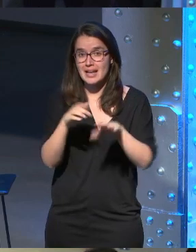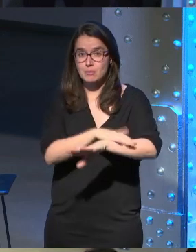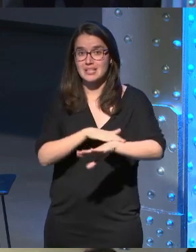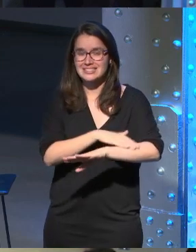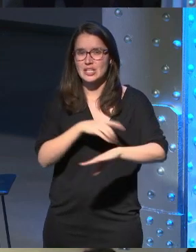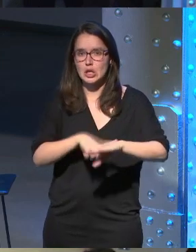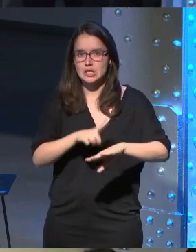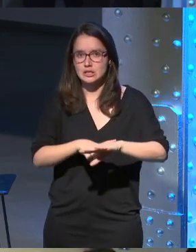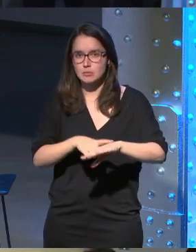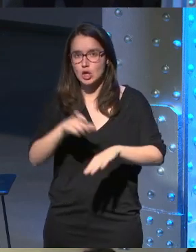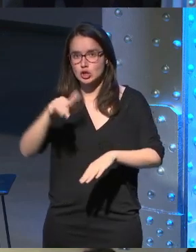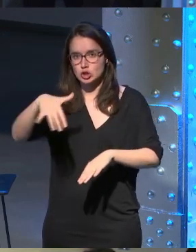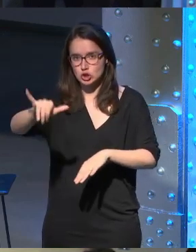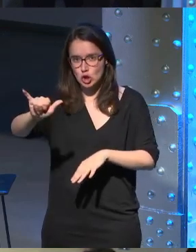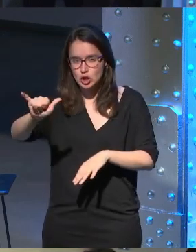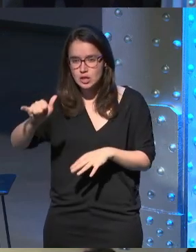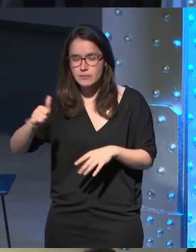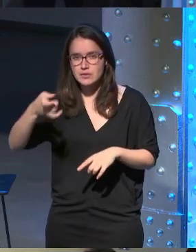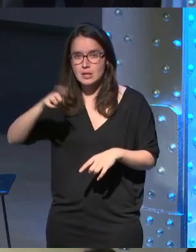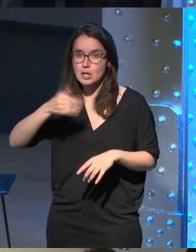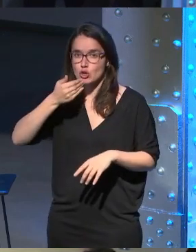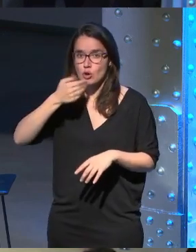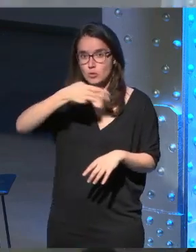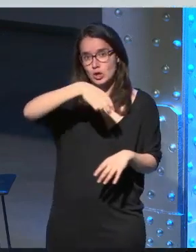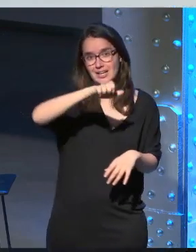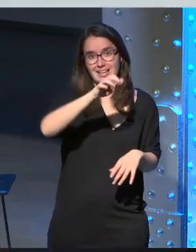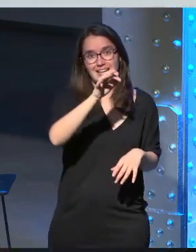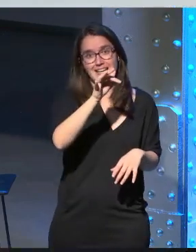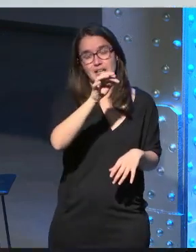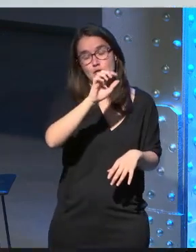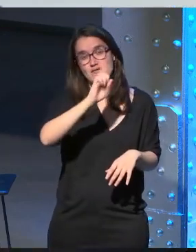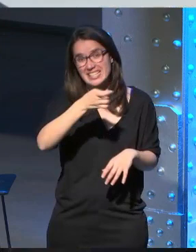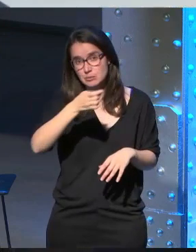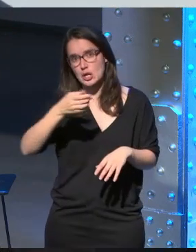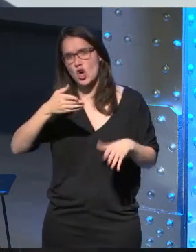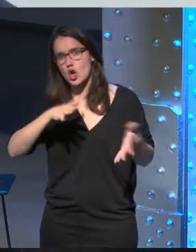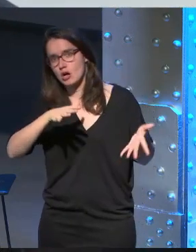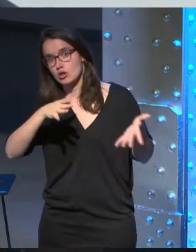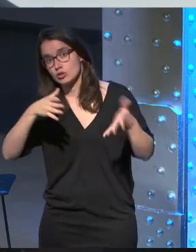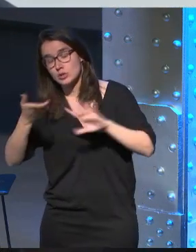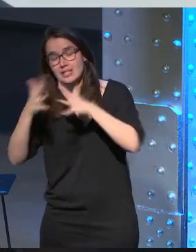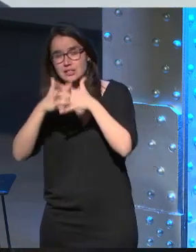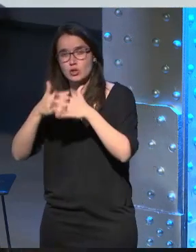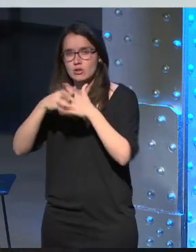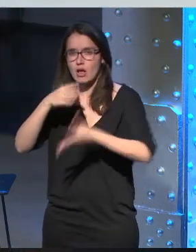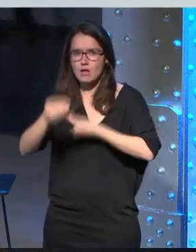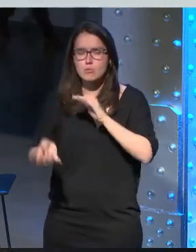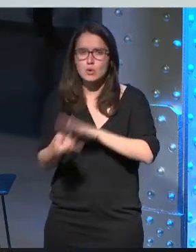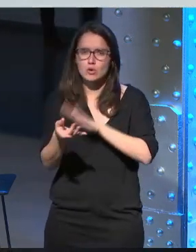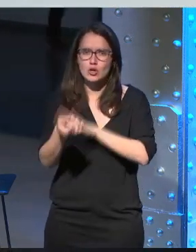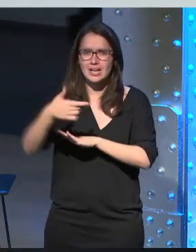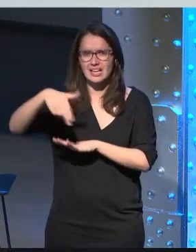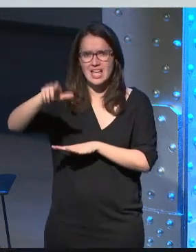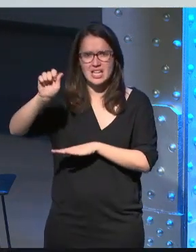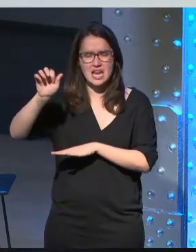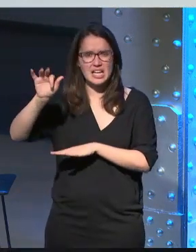Tiempo y Sony Crackle que es como el Netflix de Sony pero en Estados Unidos hace producciones produjo Snatch que ya están rodando la segunda